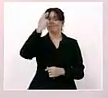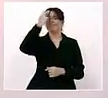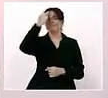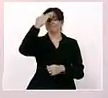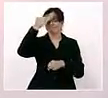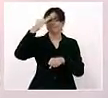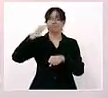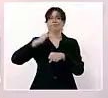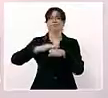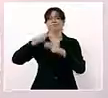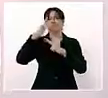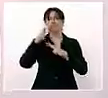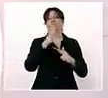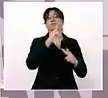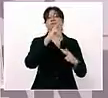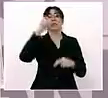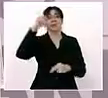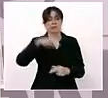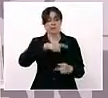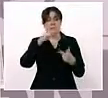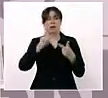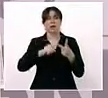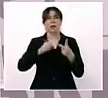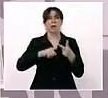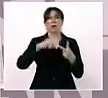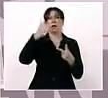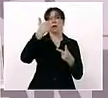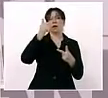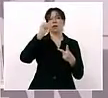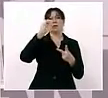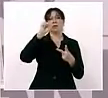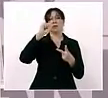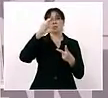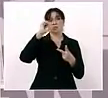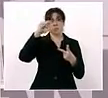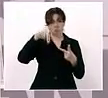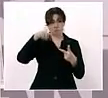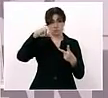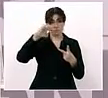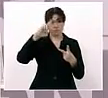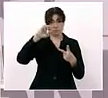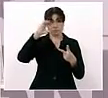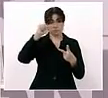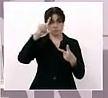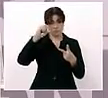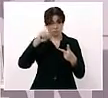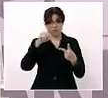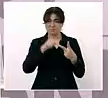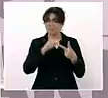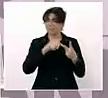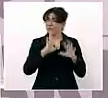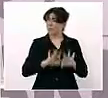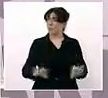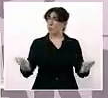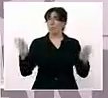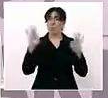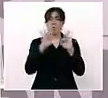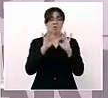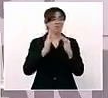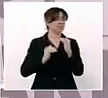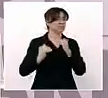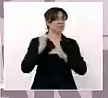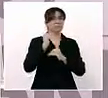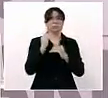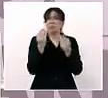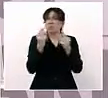a Alejandro Gascon Mercado, otro Nayarita destacadísimo. y muchos